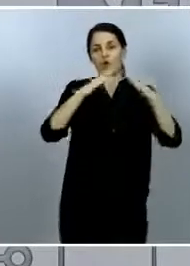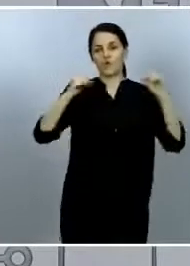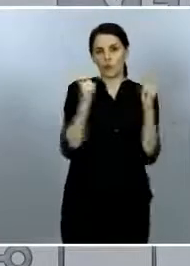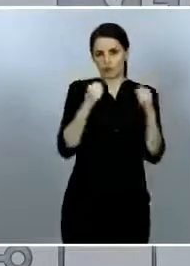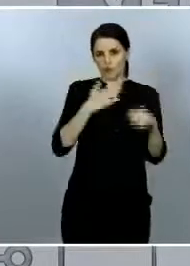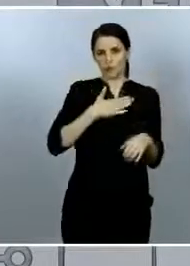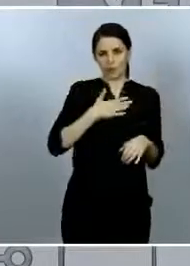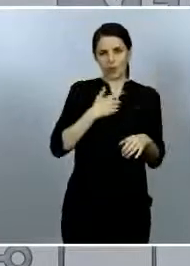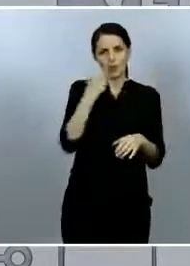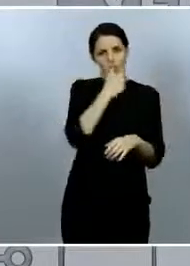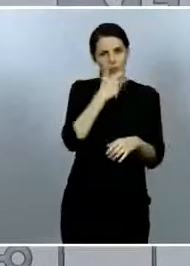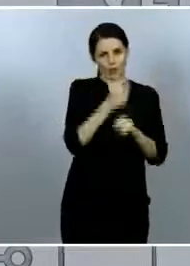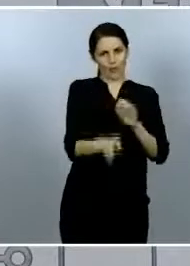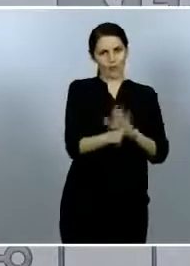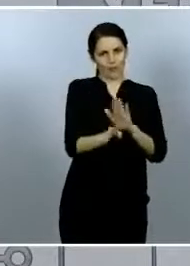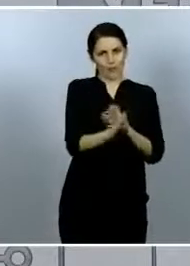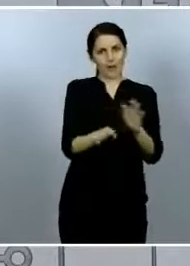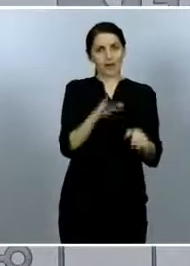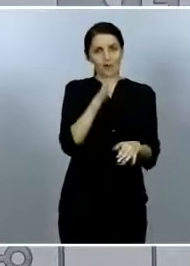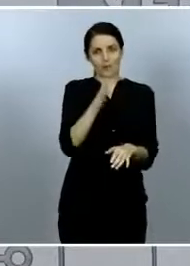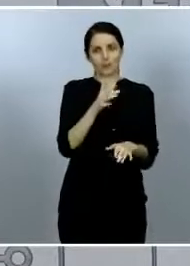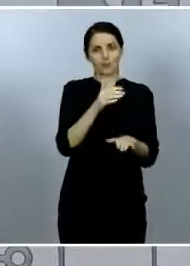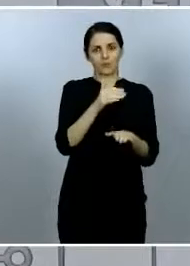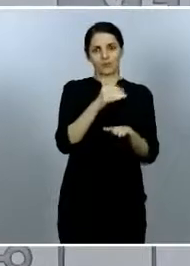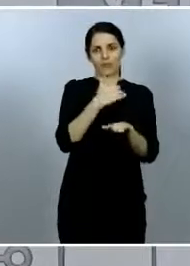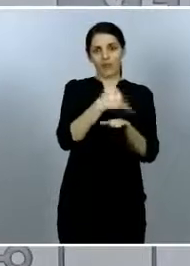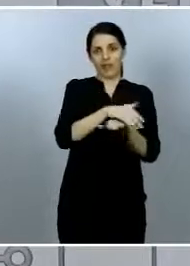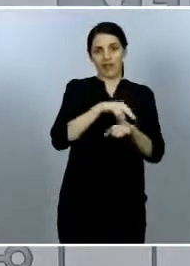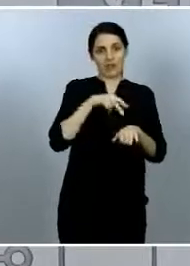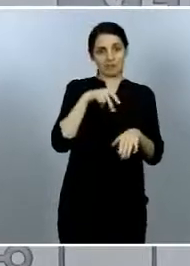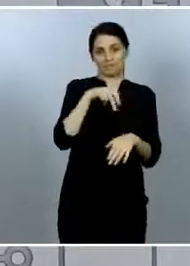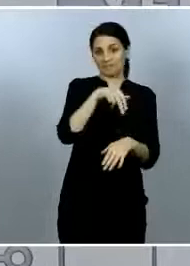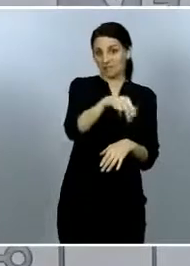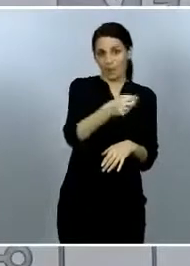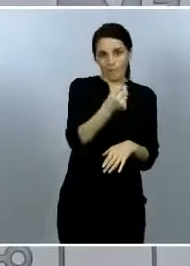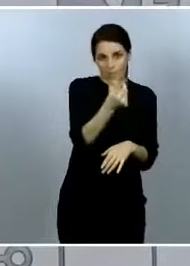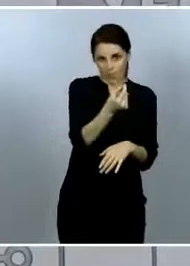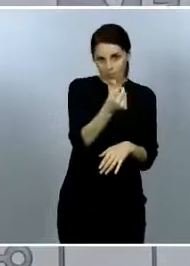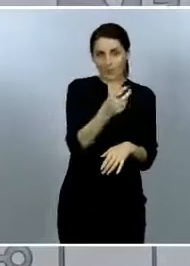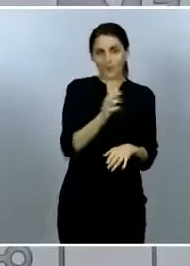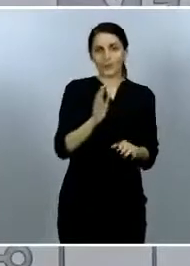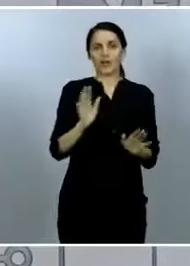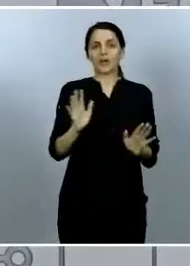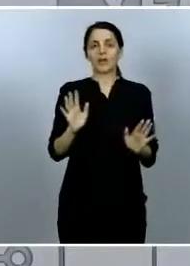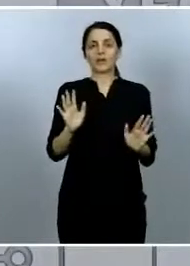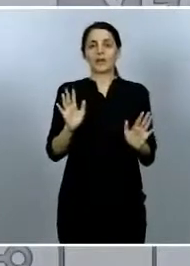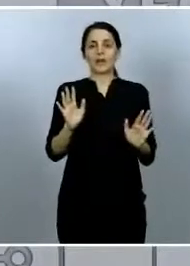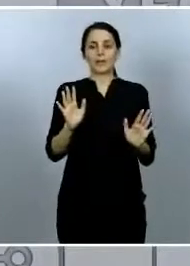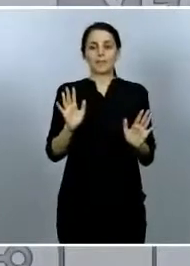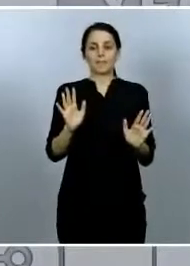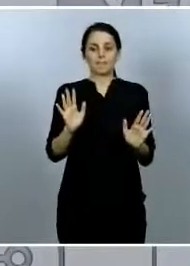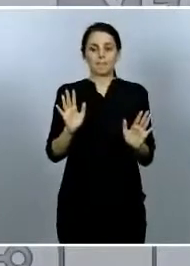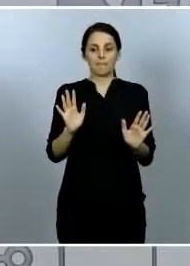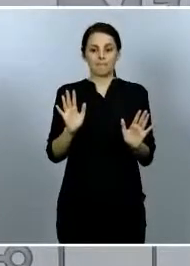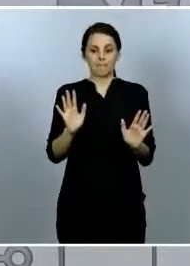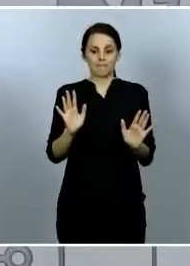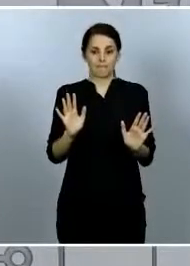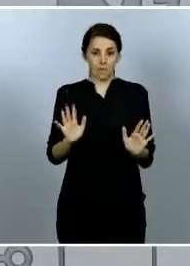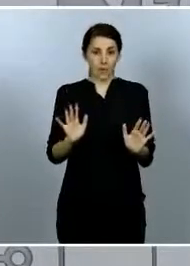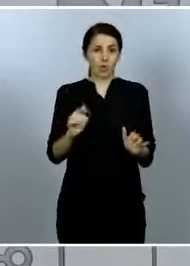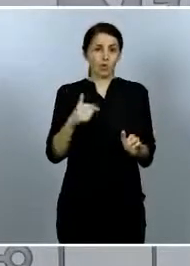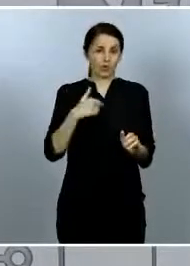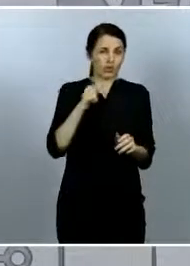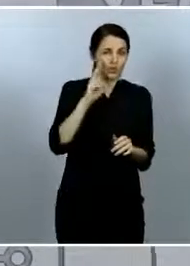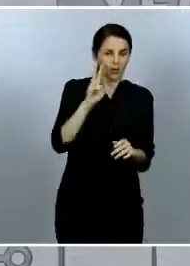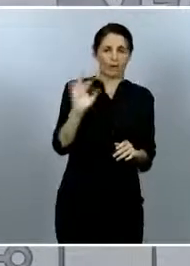apenas puedo caminar por la calle, lo poquito que veo, sí que parece que haya más gente en la